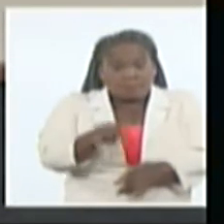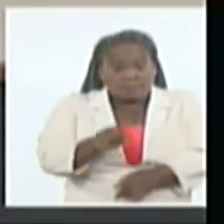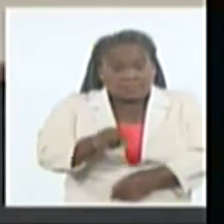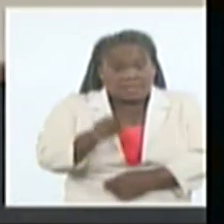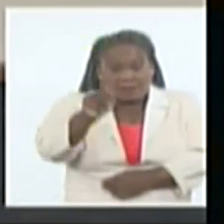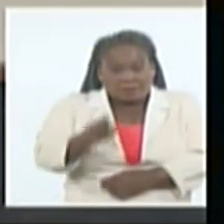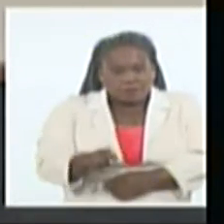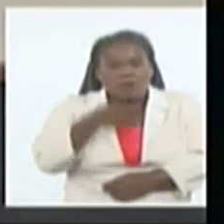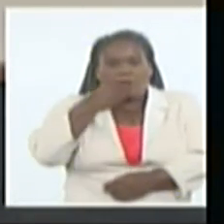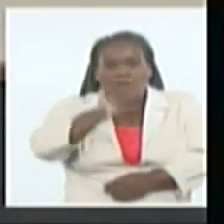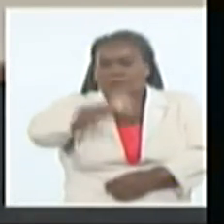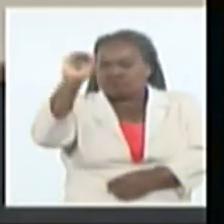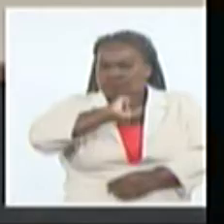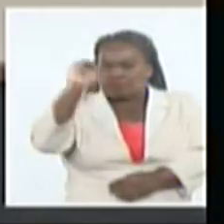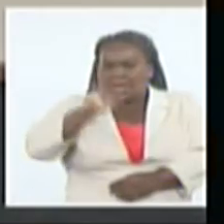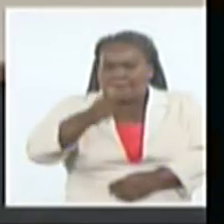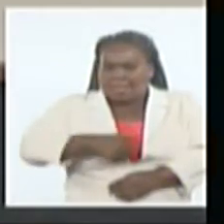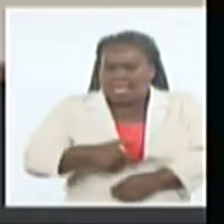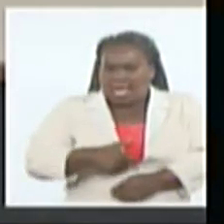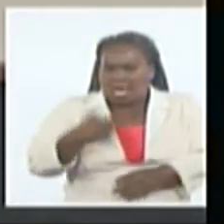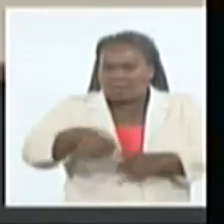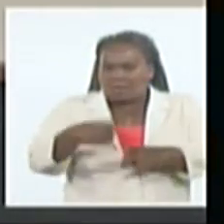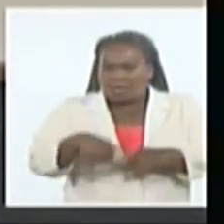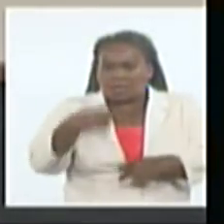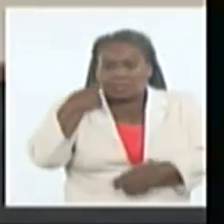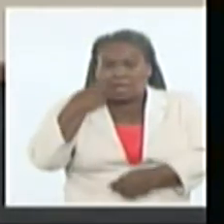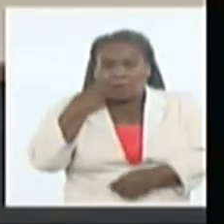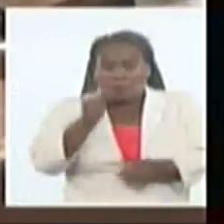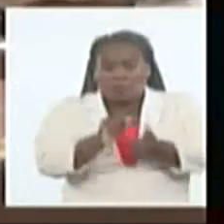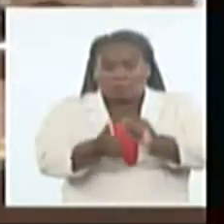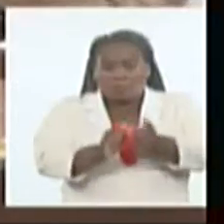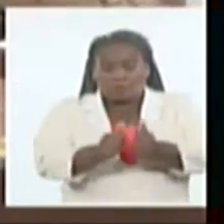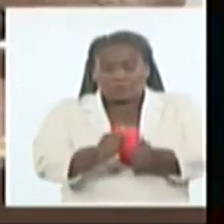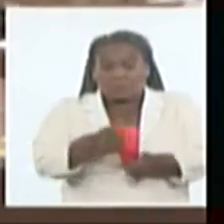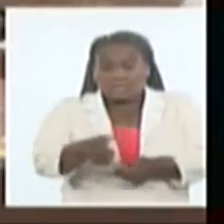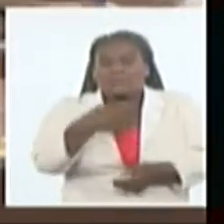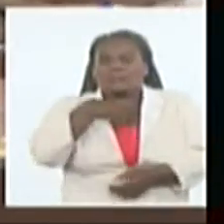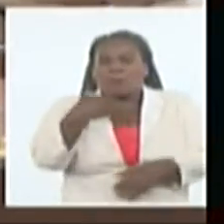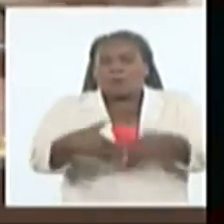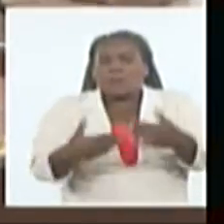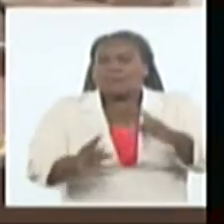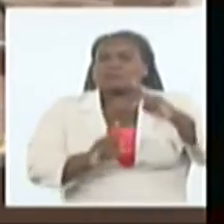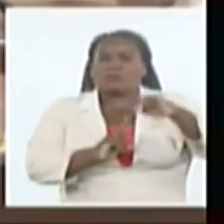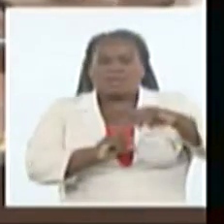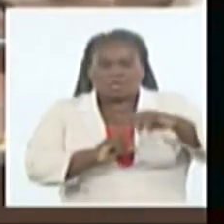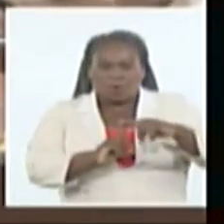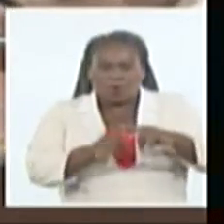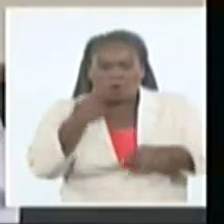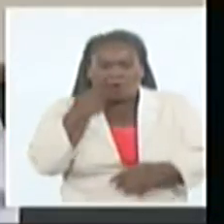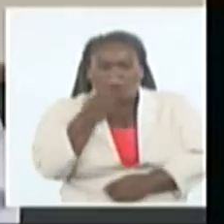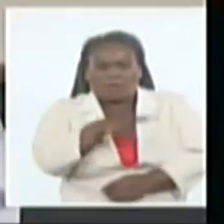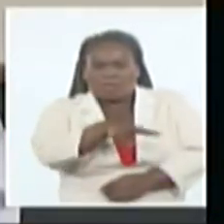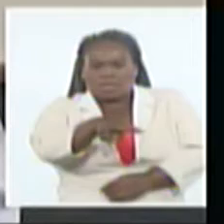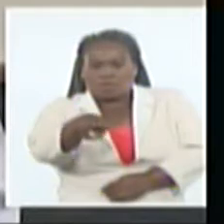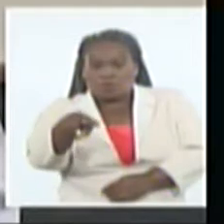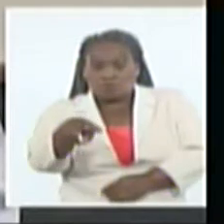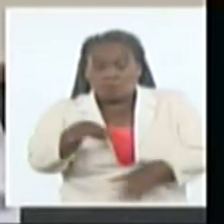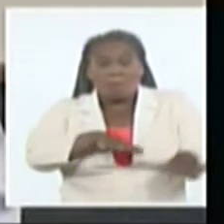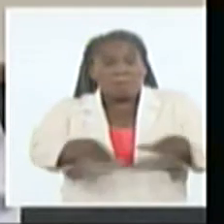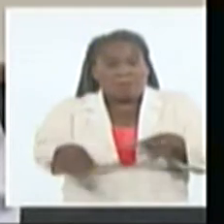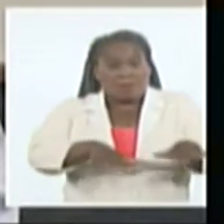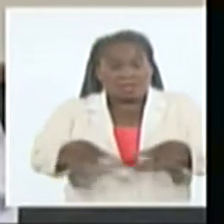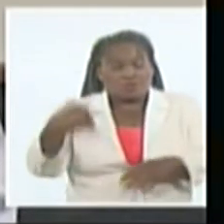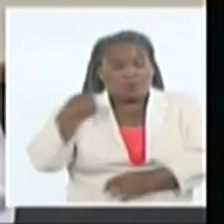rendimiento. Sobre todo porque estamos apreciando que los deportistas están llegando con problemas de formación técnica. Están también los elementos sobre la preparación de los